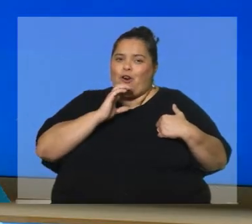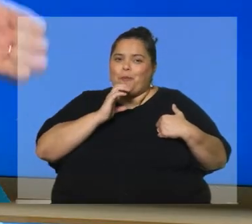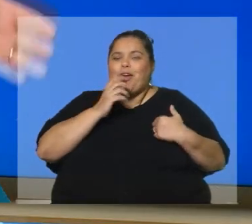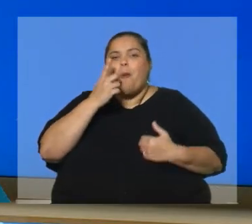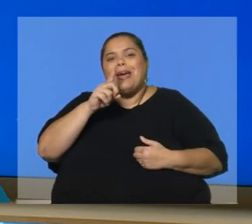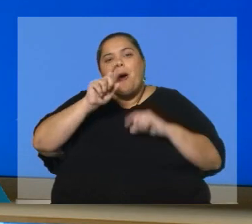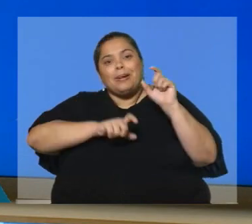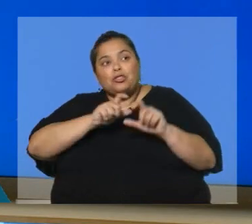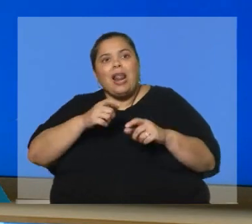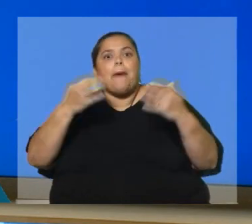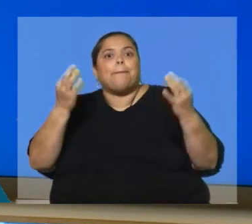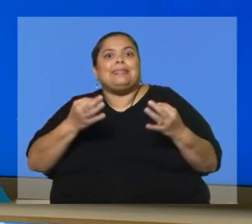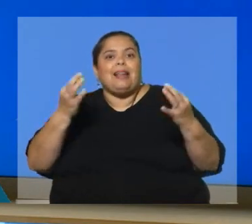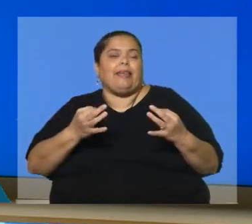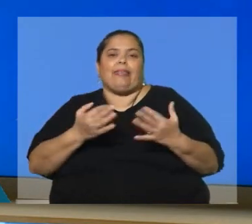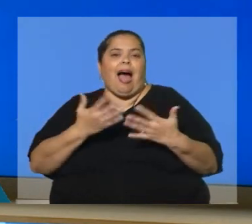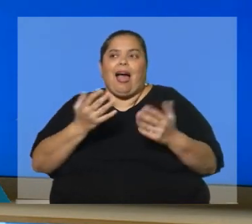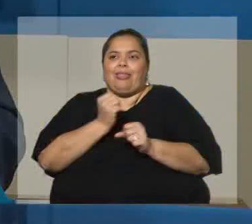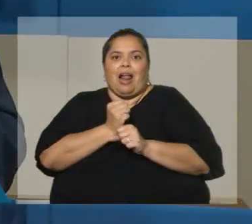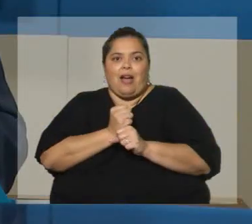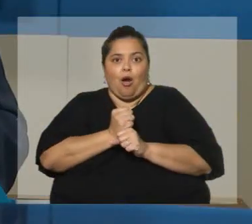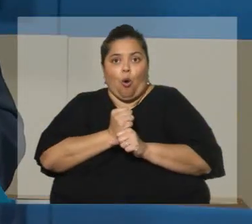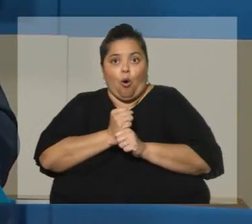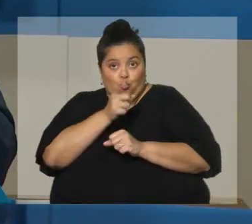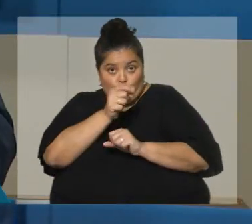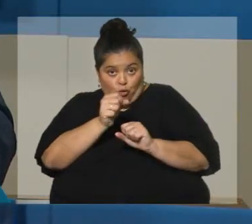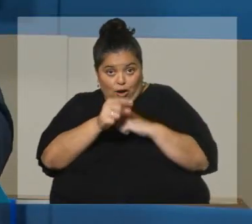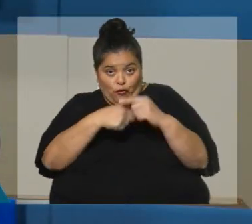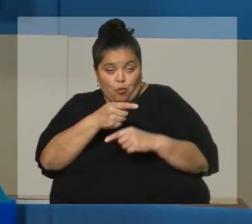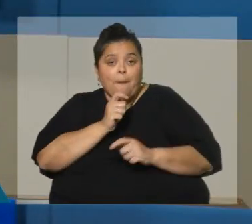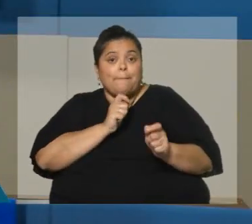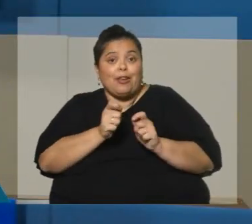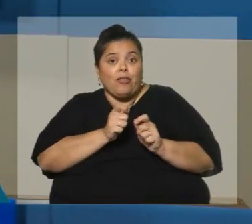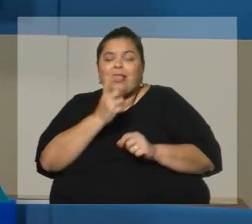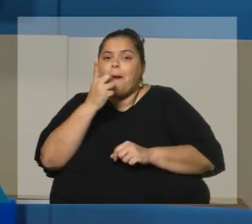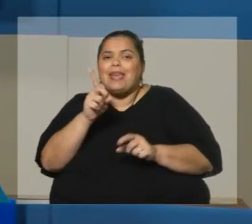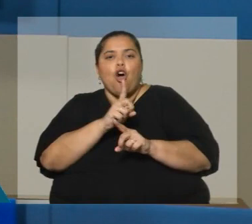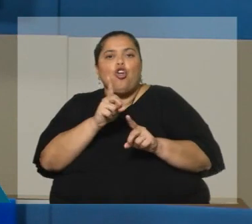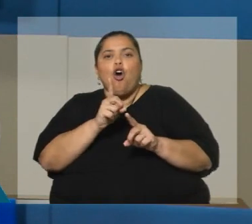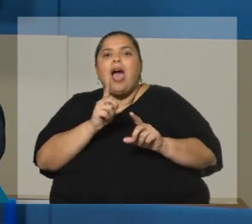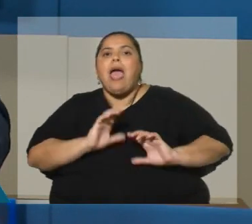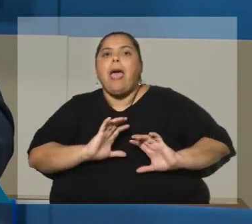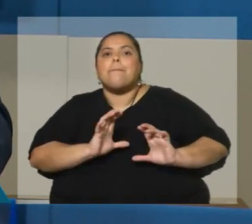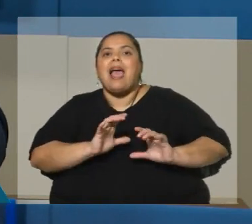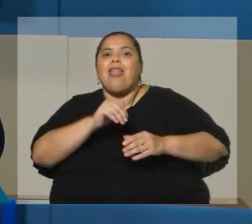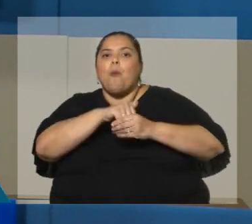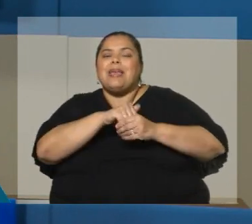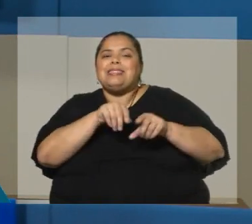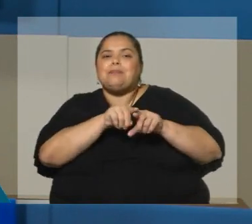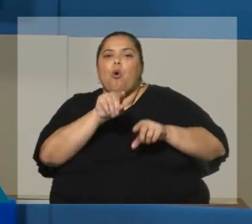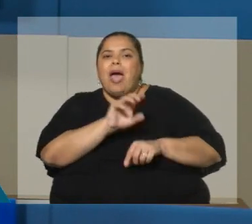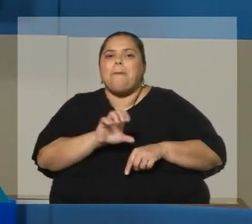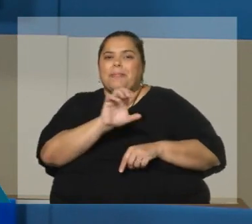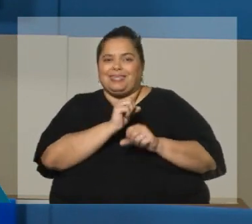se especializa en algo, trabaja eso toda su vida. Podés seguir siendo periodista, pero no vas a poder seguir si eres empleado, seguir en la misma